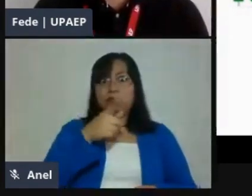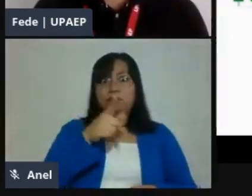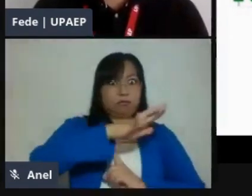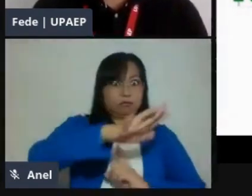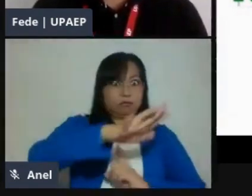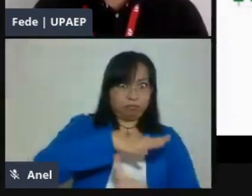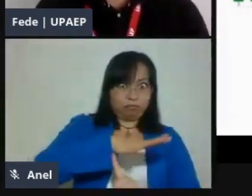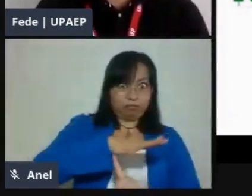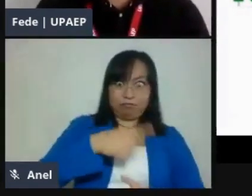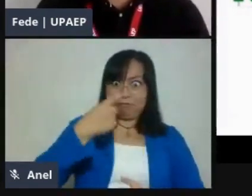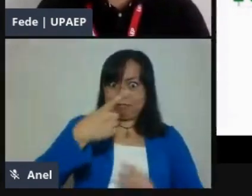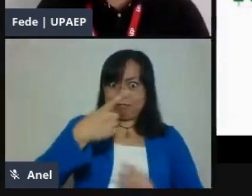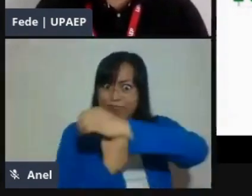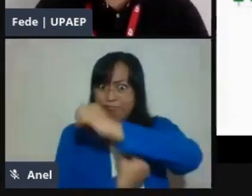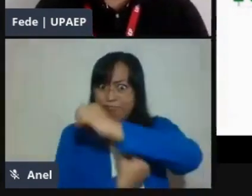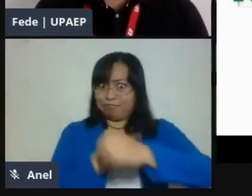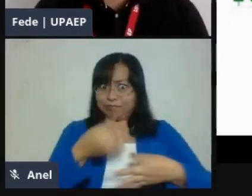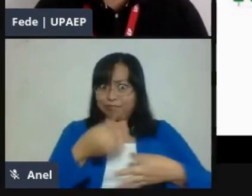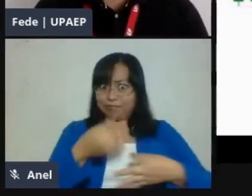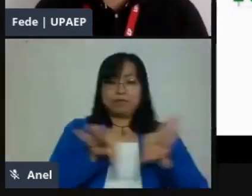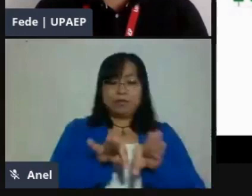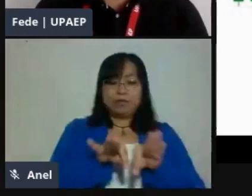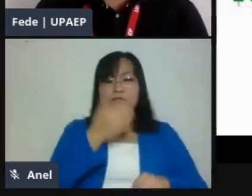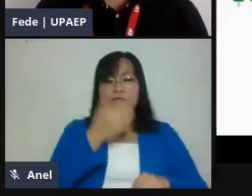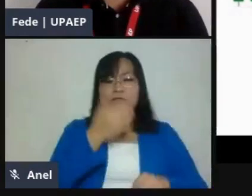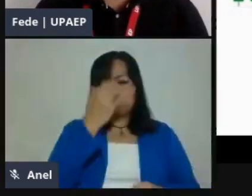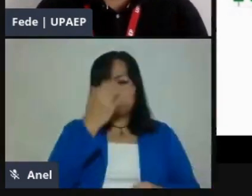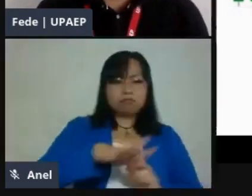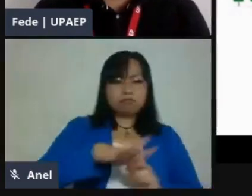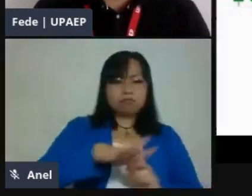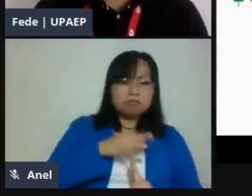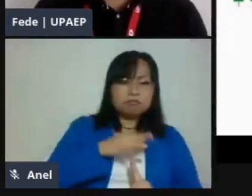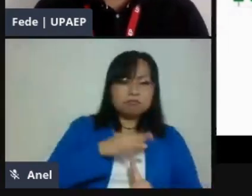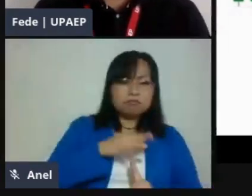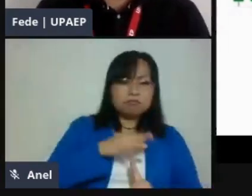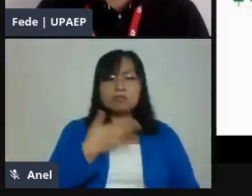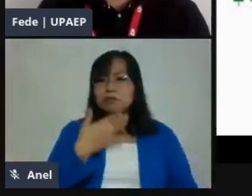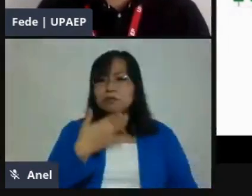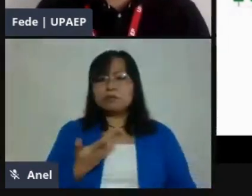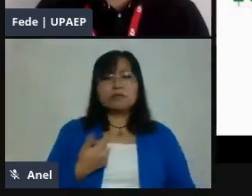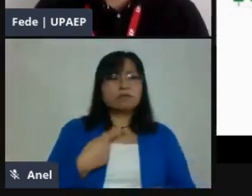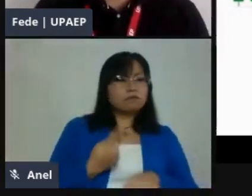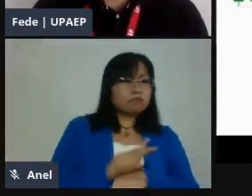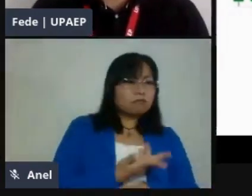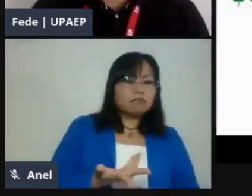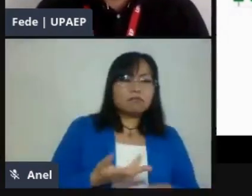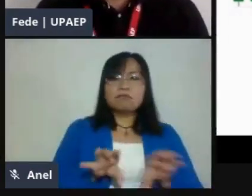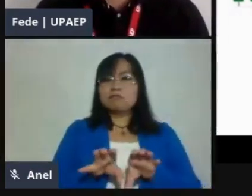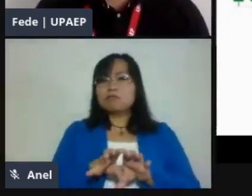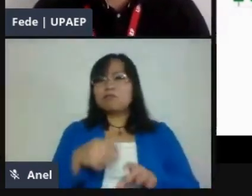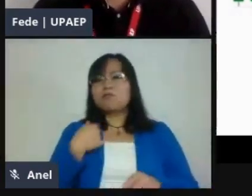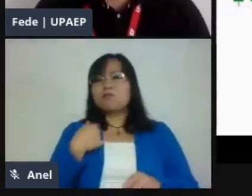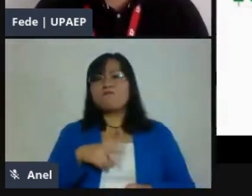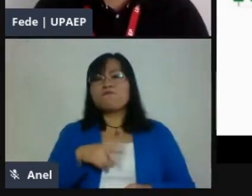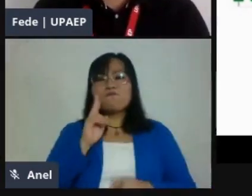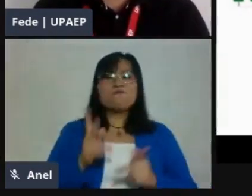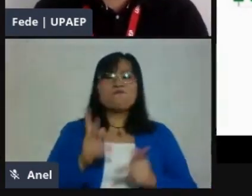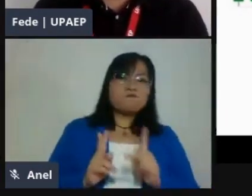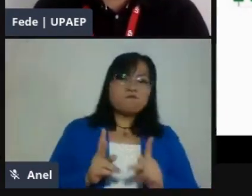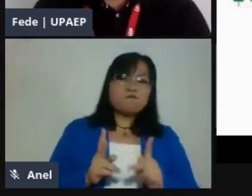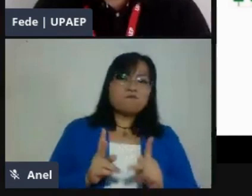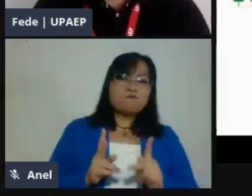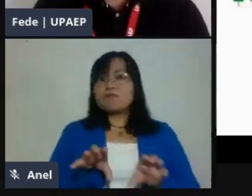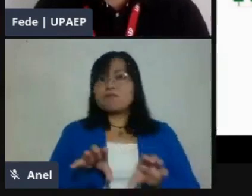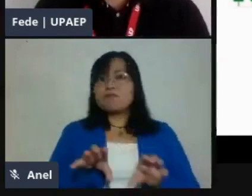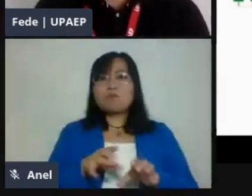ya que debemos de considerar estas condiciones únicas que tienen nuestros estudiantes en términos de conectividad a internet, en términos de